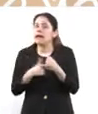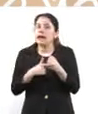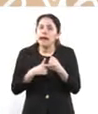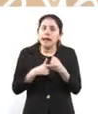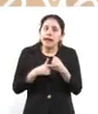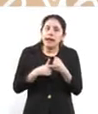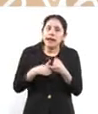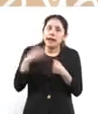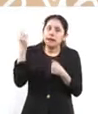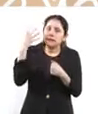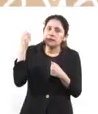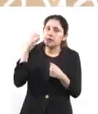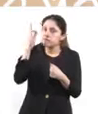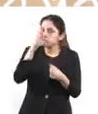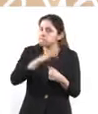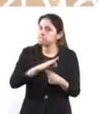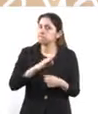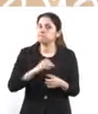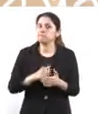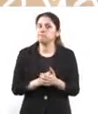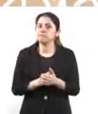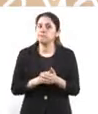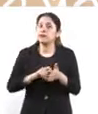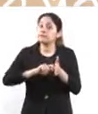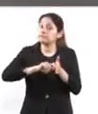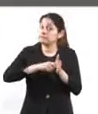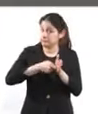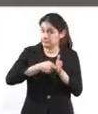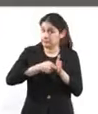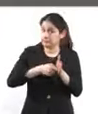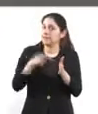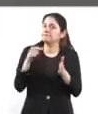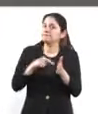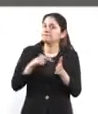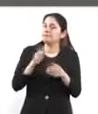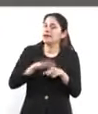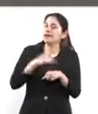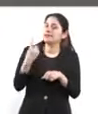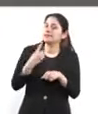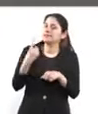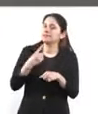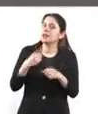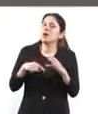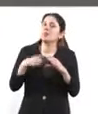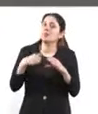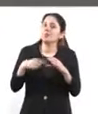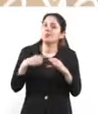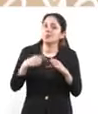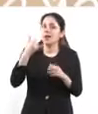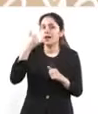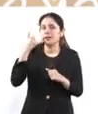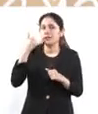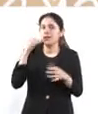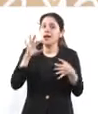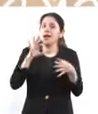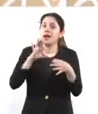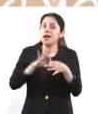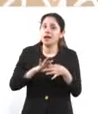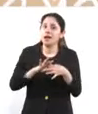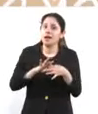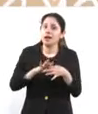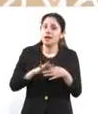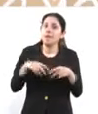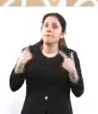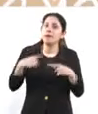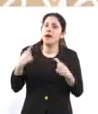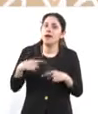y demás, pues al usar llave eso desincentiva, pues porque el evento está asociado a una persona que existe y tiene